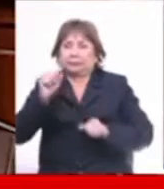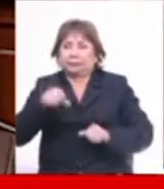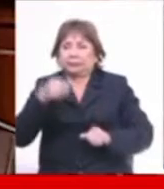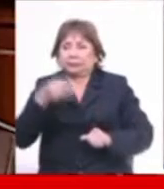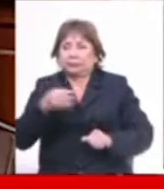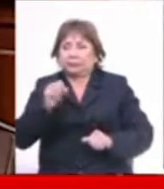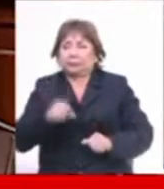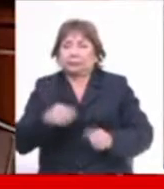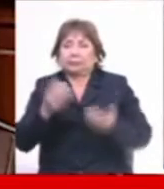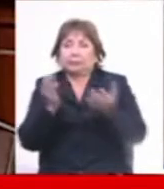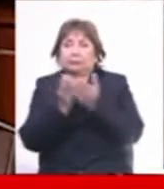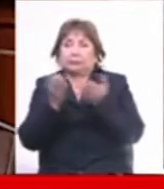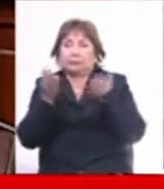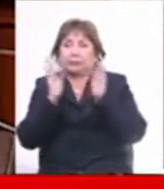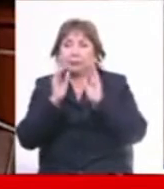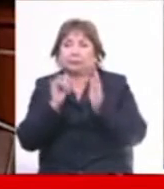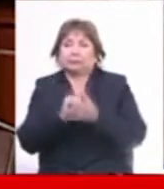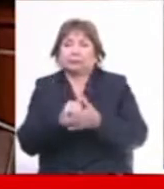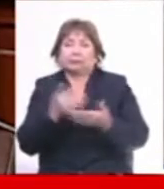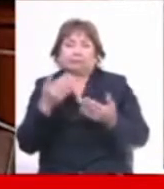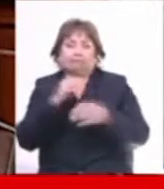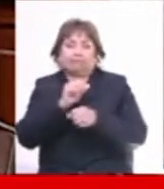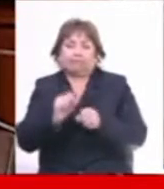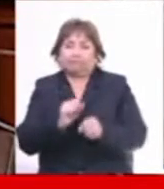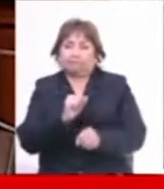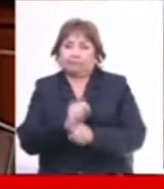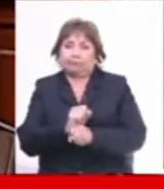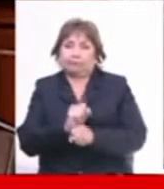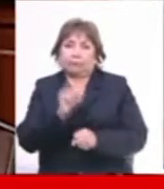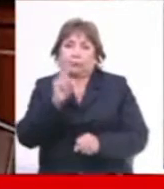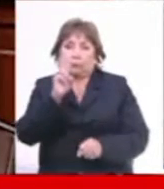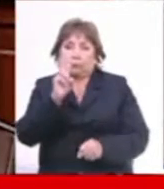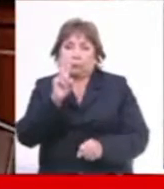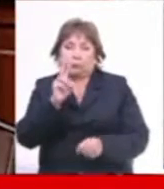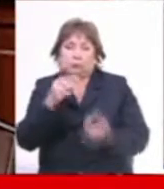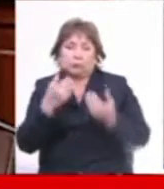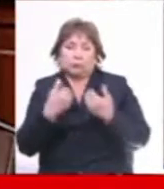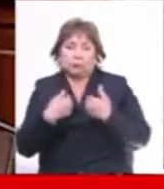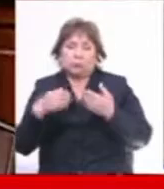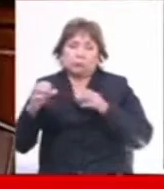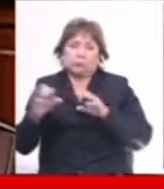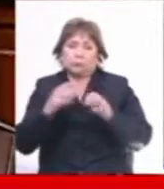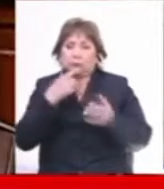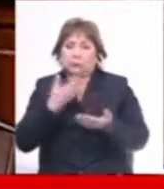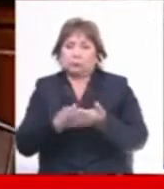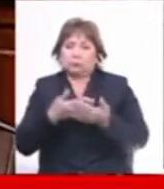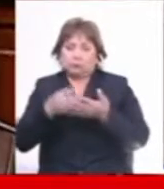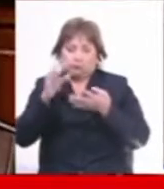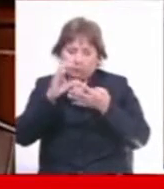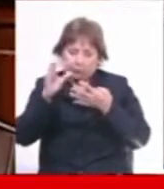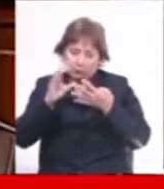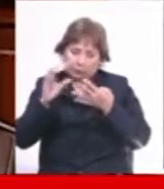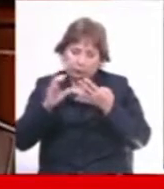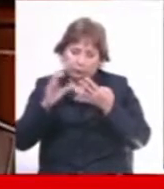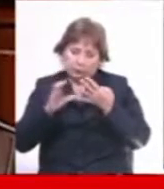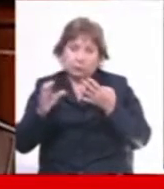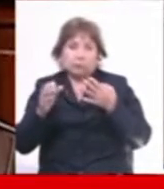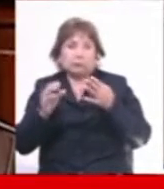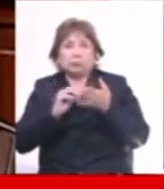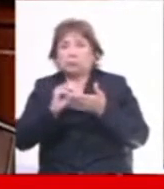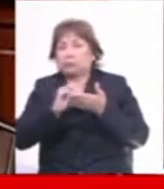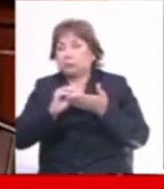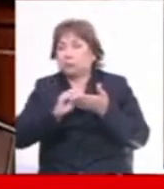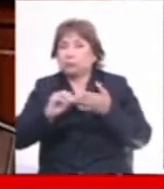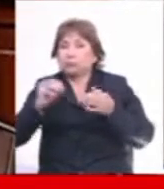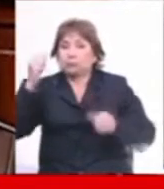La educación, por ejemplo, solo citando el artículo 2, va a tener que ser calificado o redactado